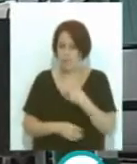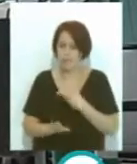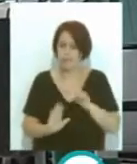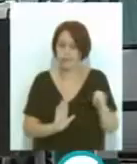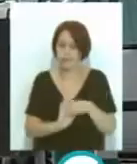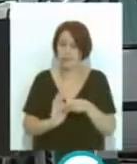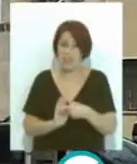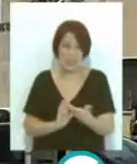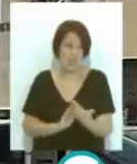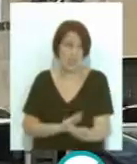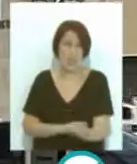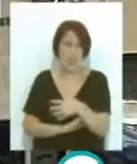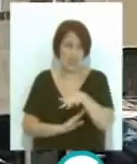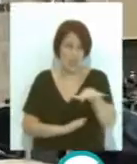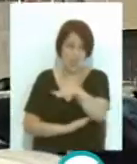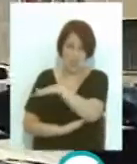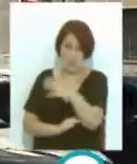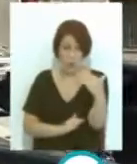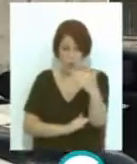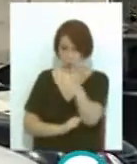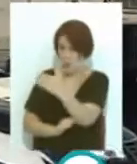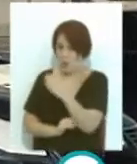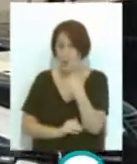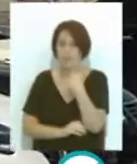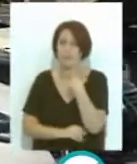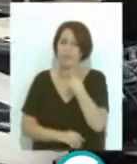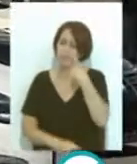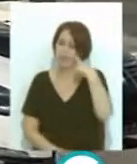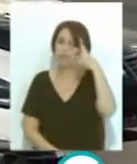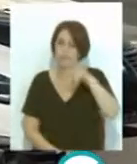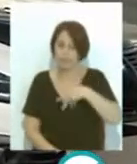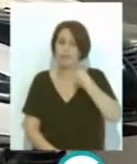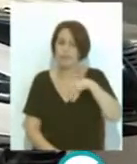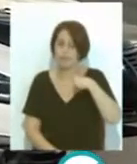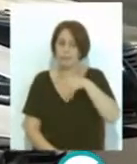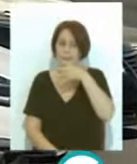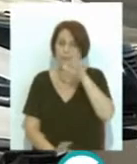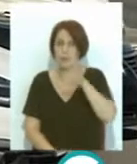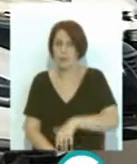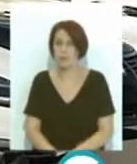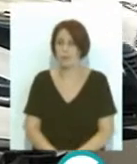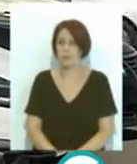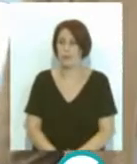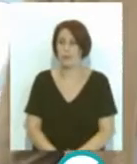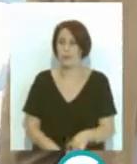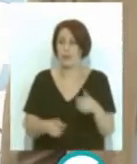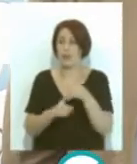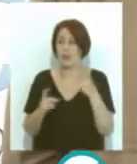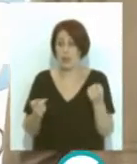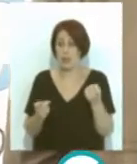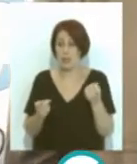inexistentes en muchos puntos de este espacio según ha reconocido la presidenta de Aguas de Cádiz. Es necesario